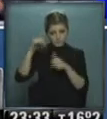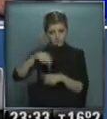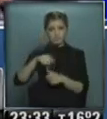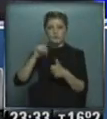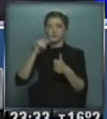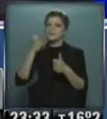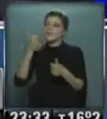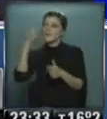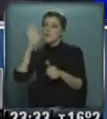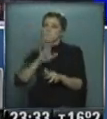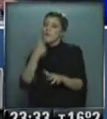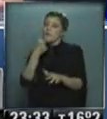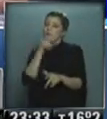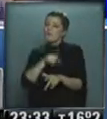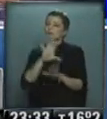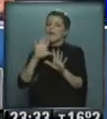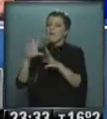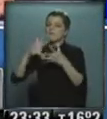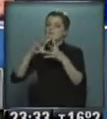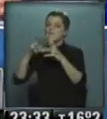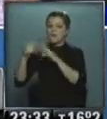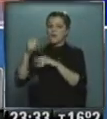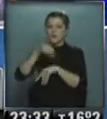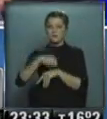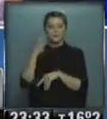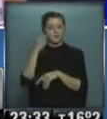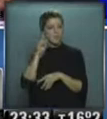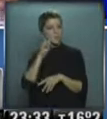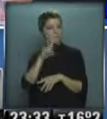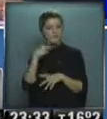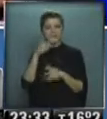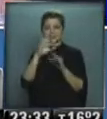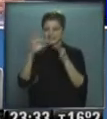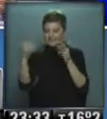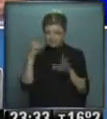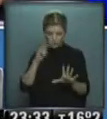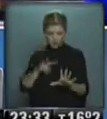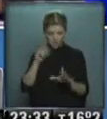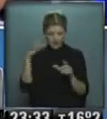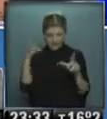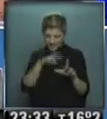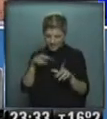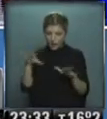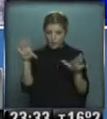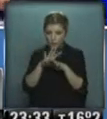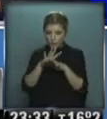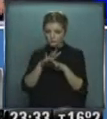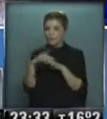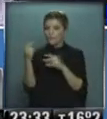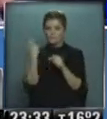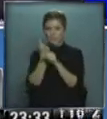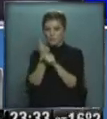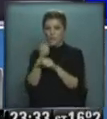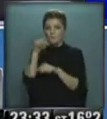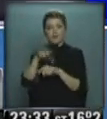diría que hubo un gesto que no podemos reproducirlo textualmente porque no fue dicho tan abiertamente pero hubo un